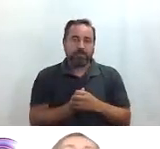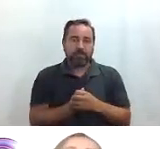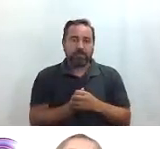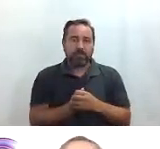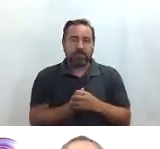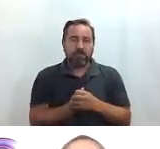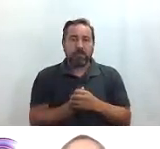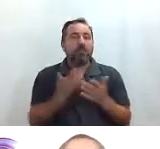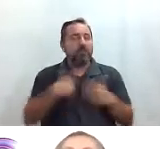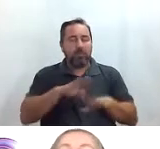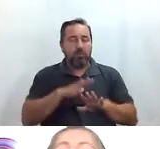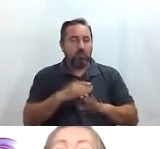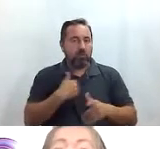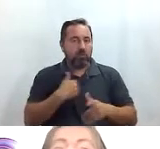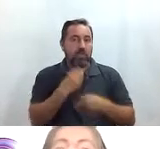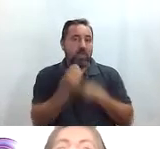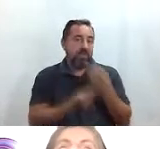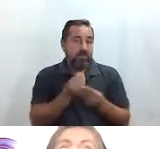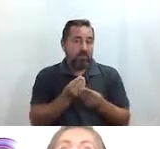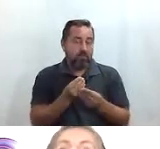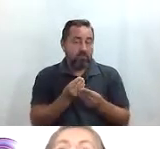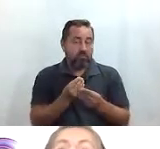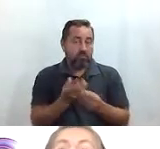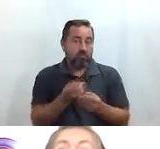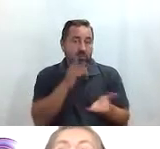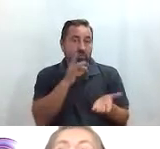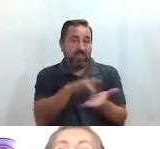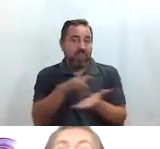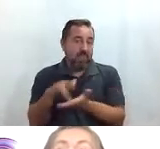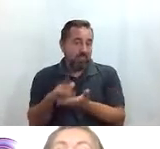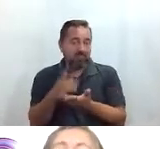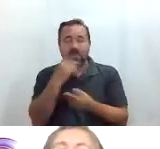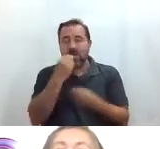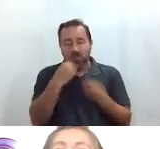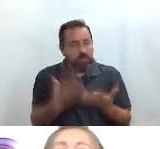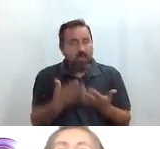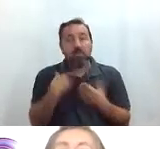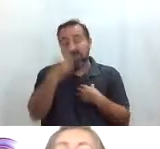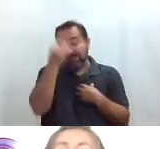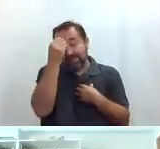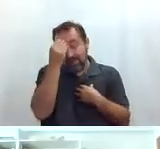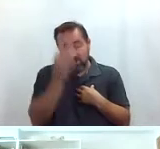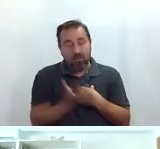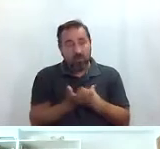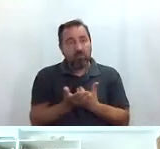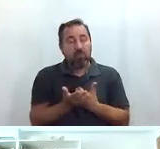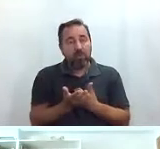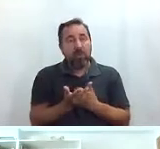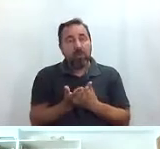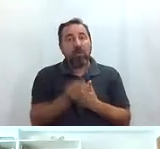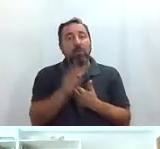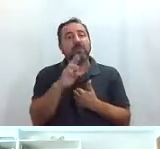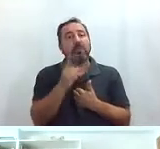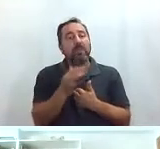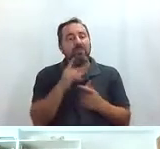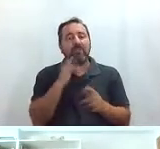es todo lo que lo que hicimos en esos en esos días estuvo genial yo creo que Prediv lo organizó